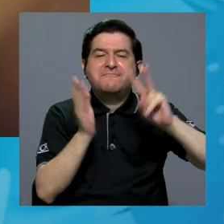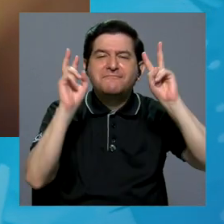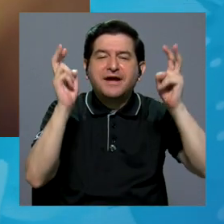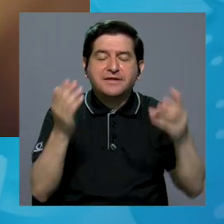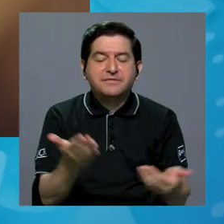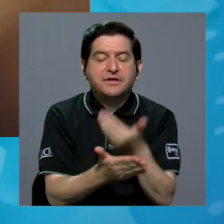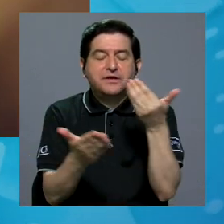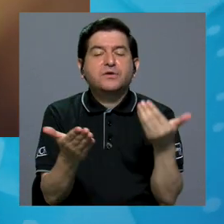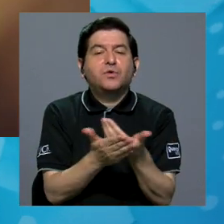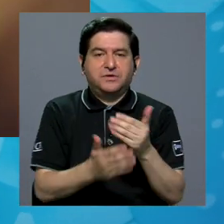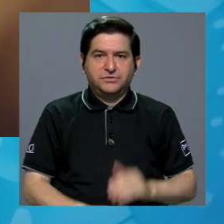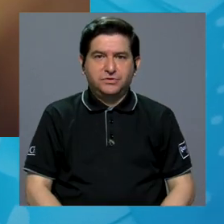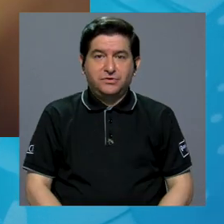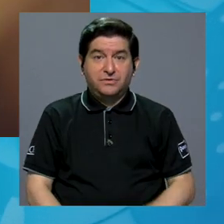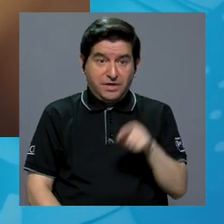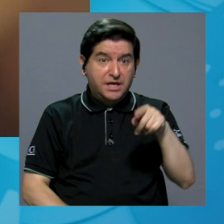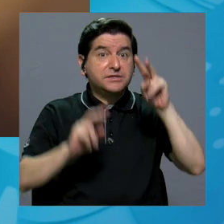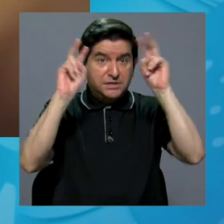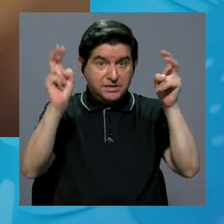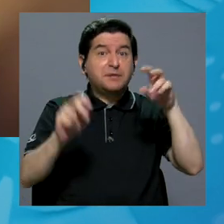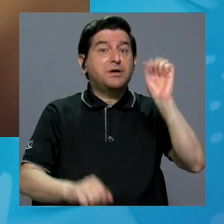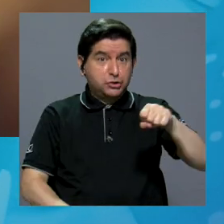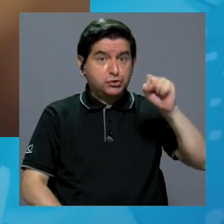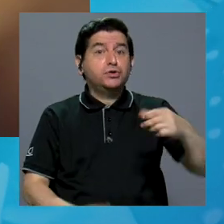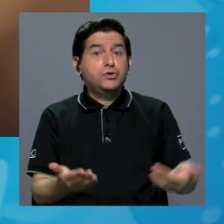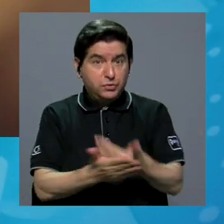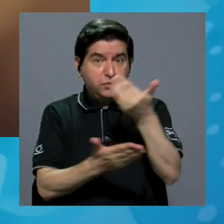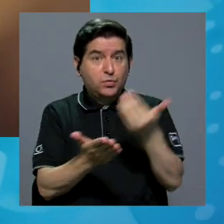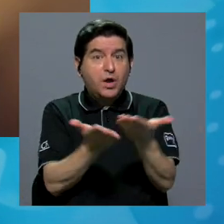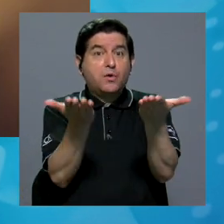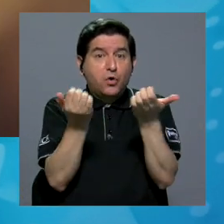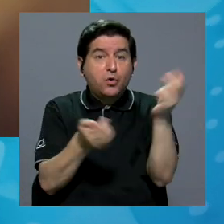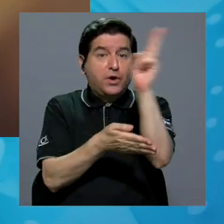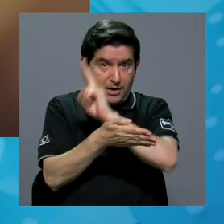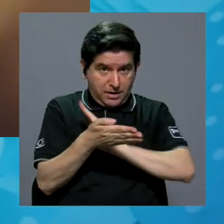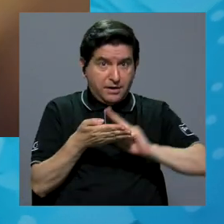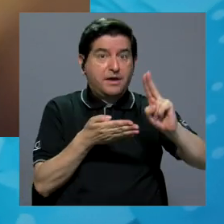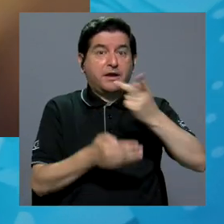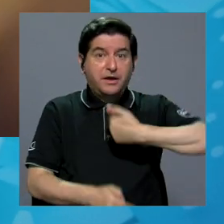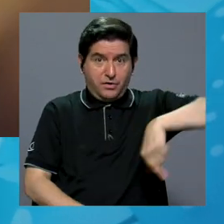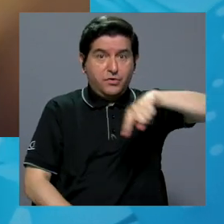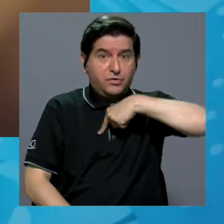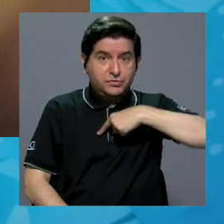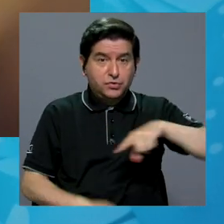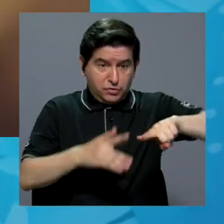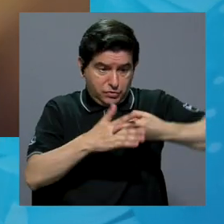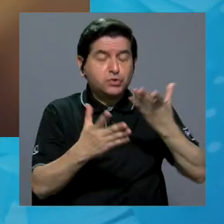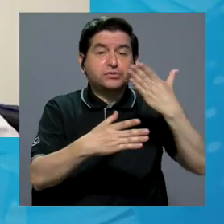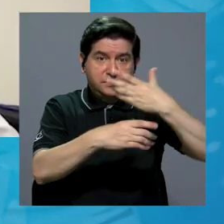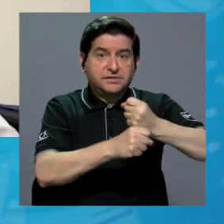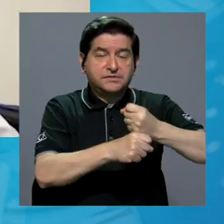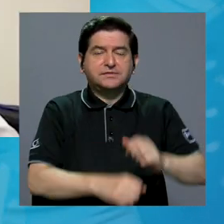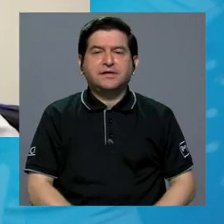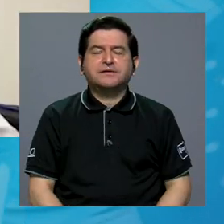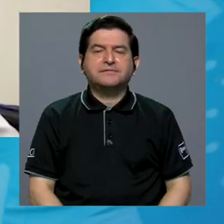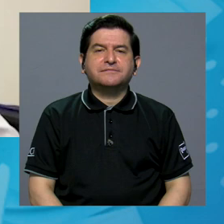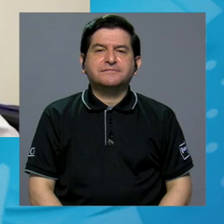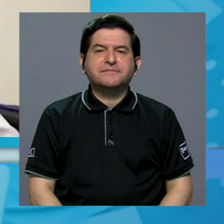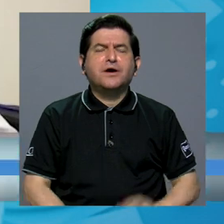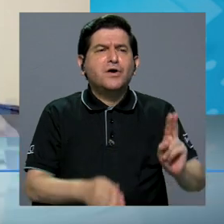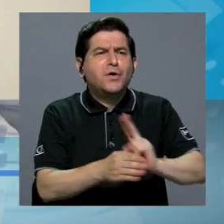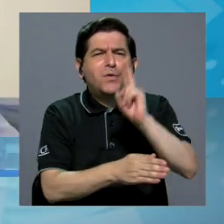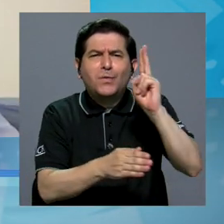innovación, como un tema innovador que queremos como universidad empezar a realizar. Estamos